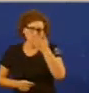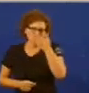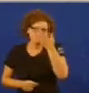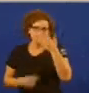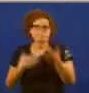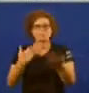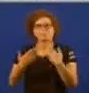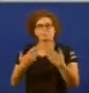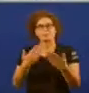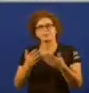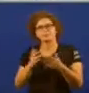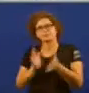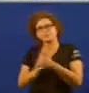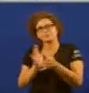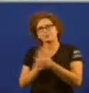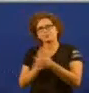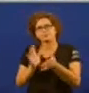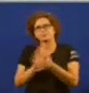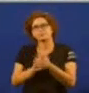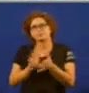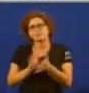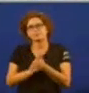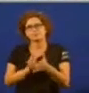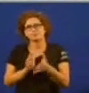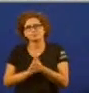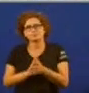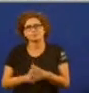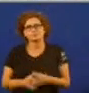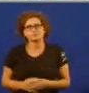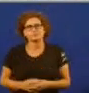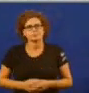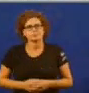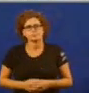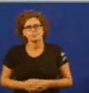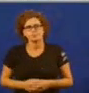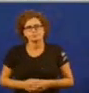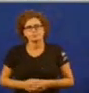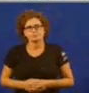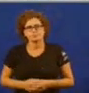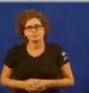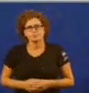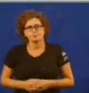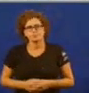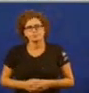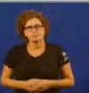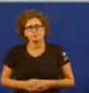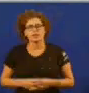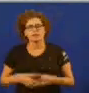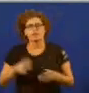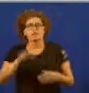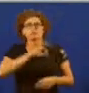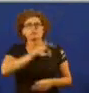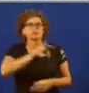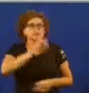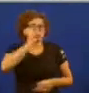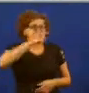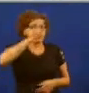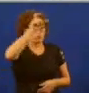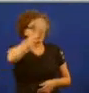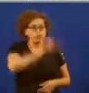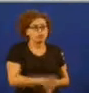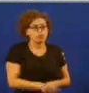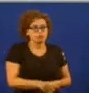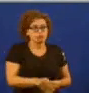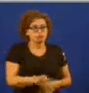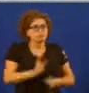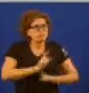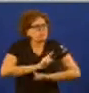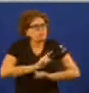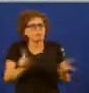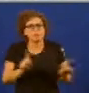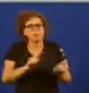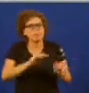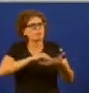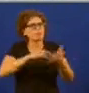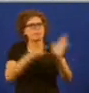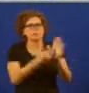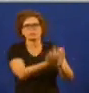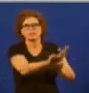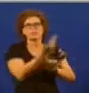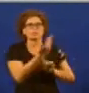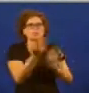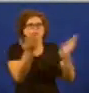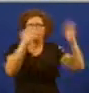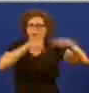podemos mesmo adedindo como lle ofrece 2.000 millóns de euros máis a Cataluña e a Galicia que é senor feijo